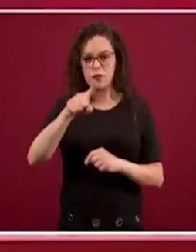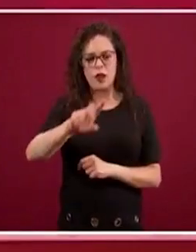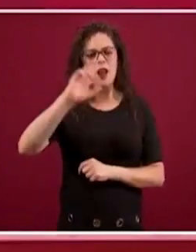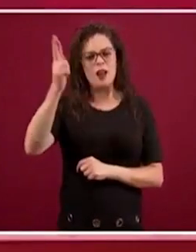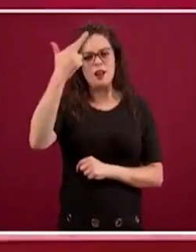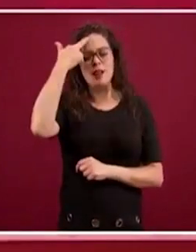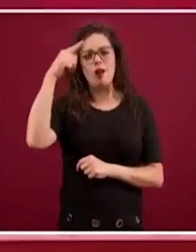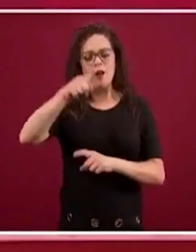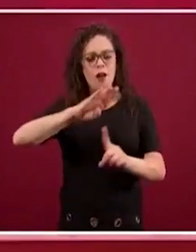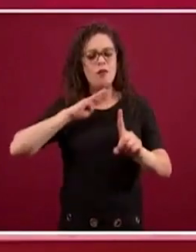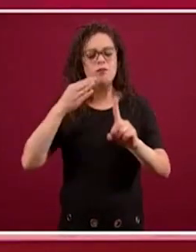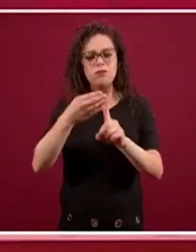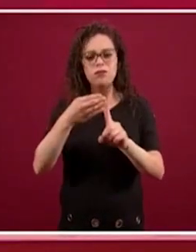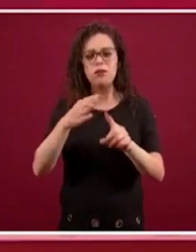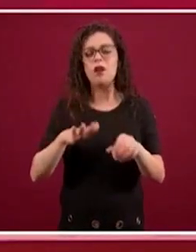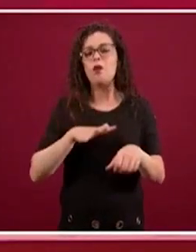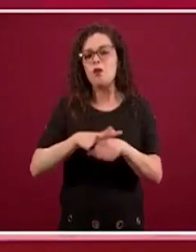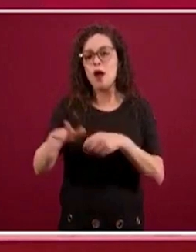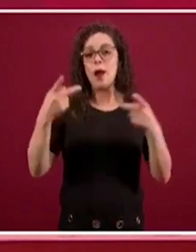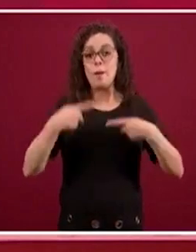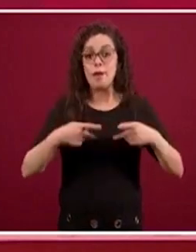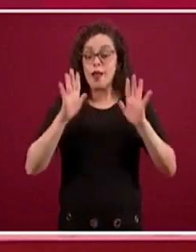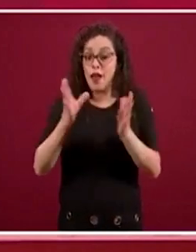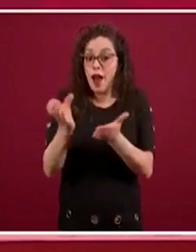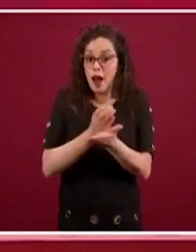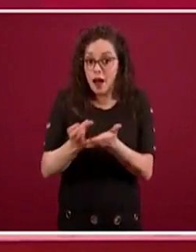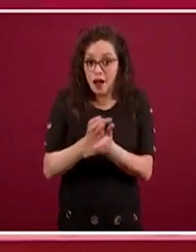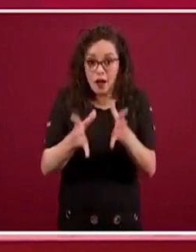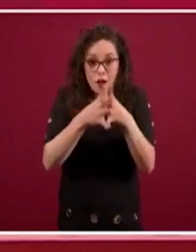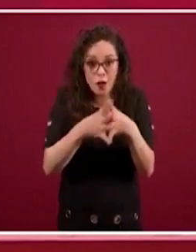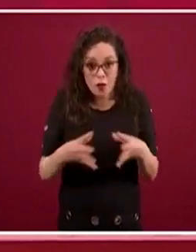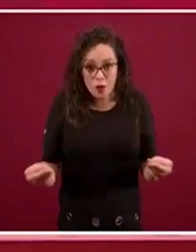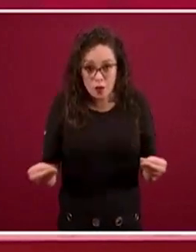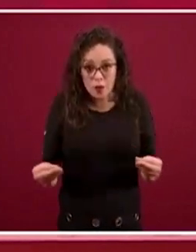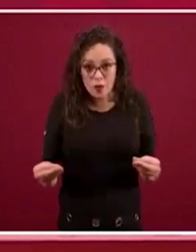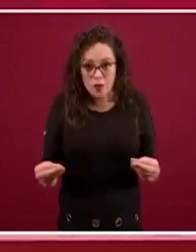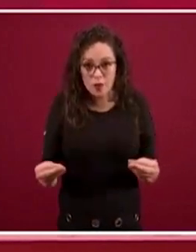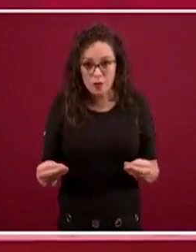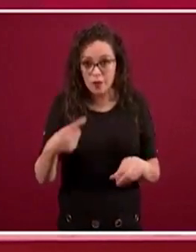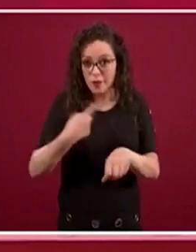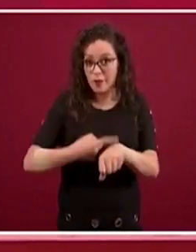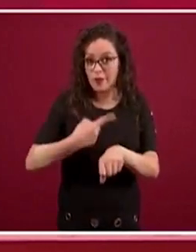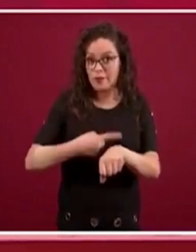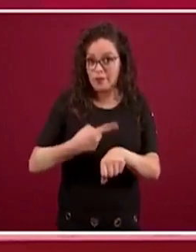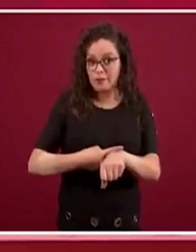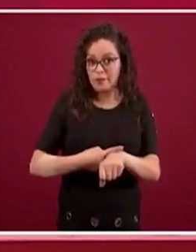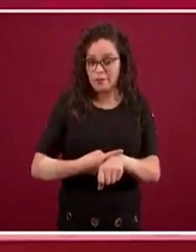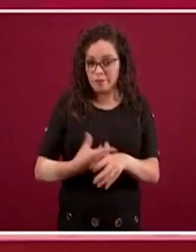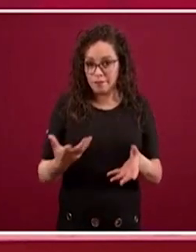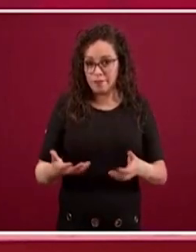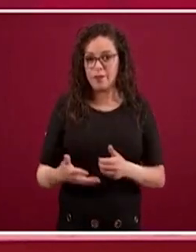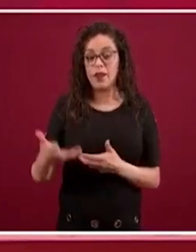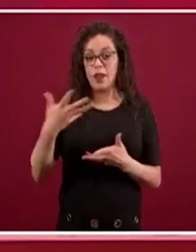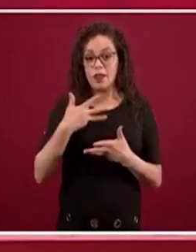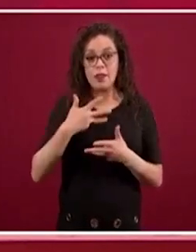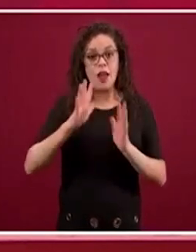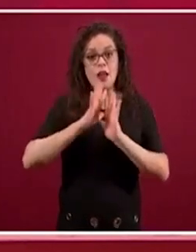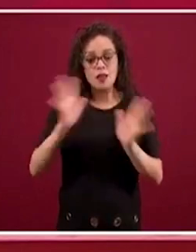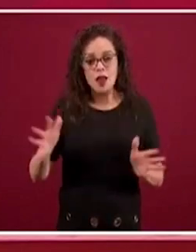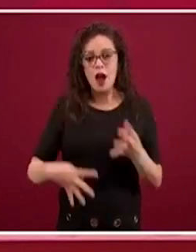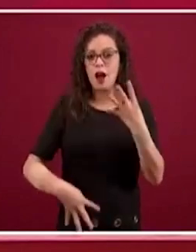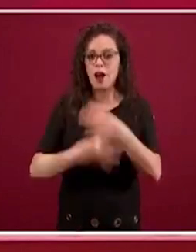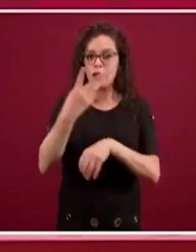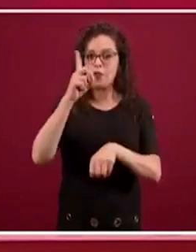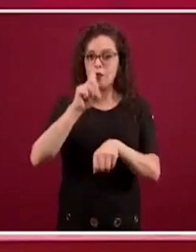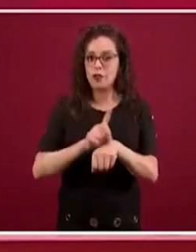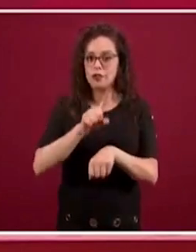identificando a las personas que se habían recuperado, es decir, las personas que tienen más de 14 días de haber